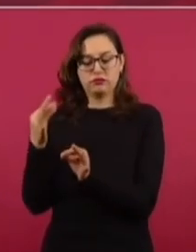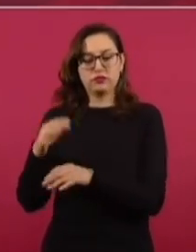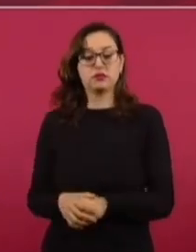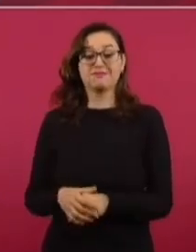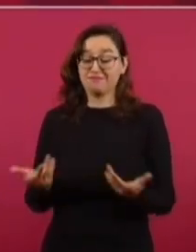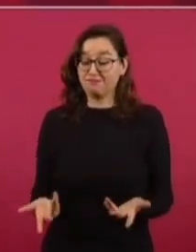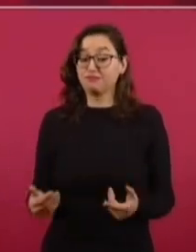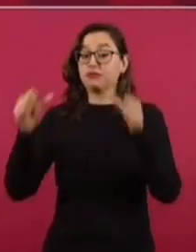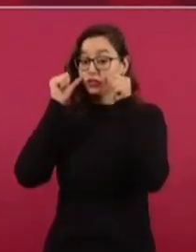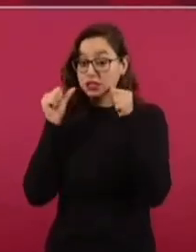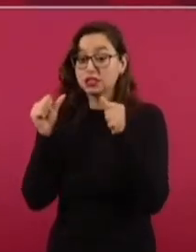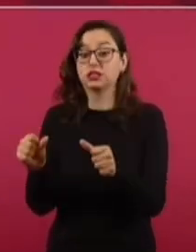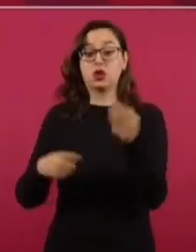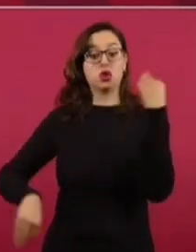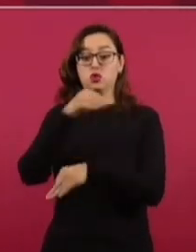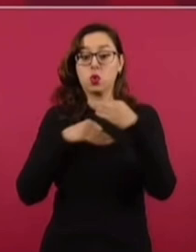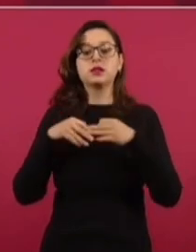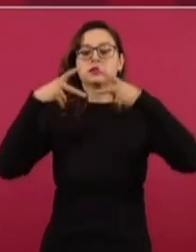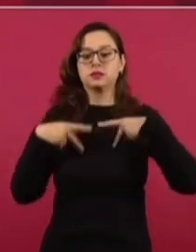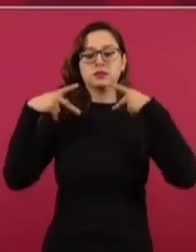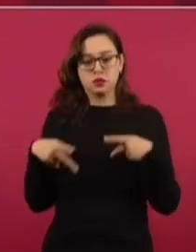La atención médica para todos.